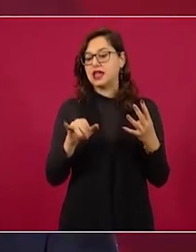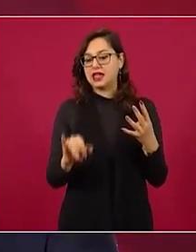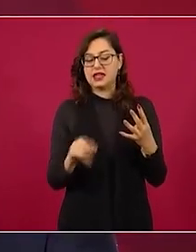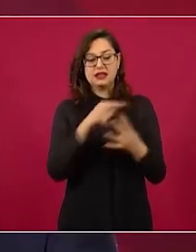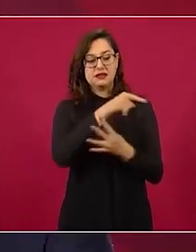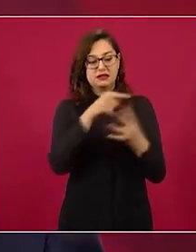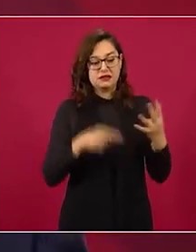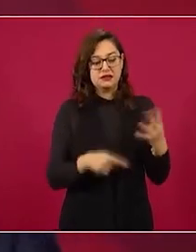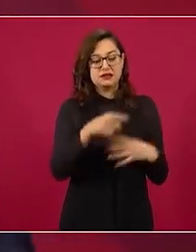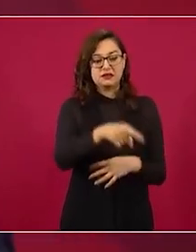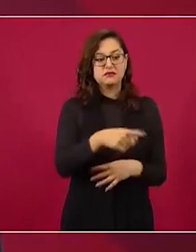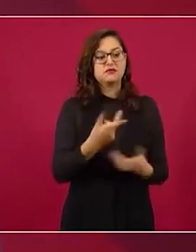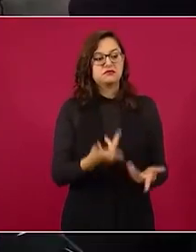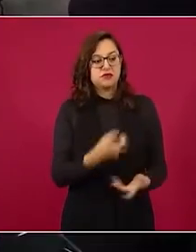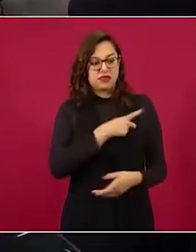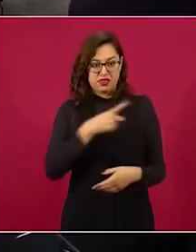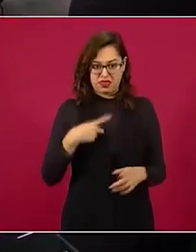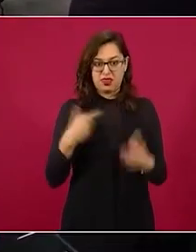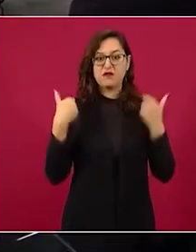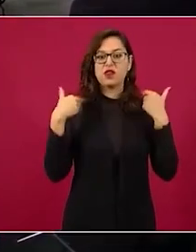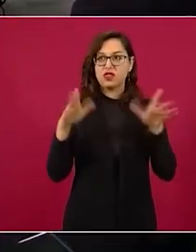cuánto ganan